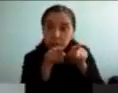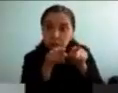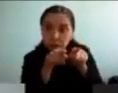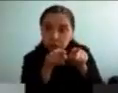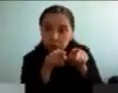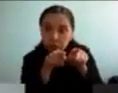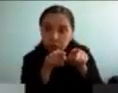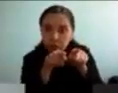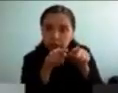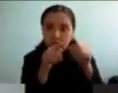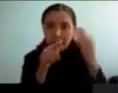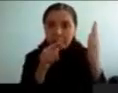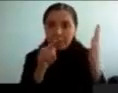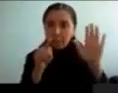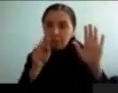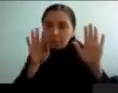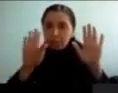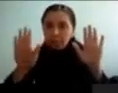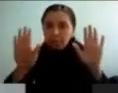estas dos imágenes.